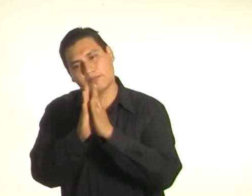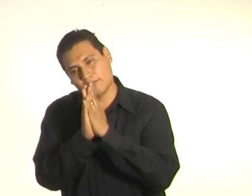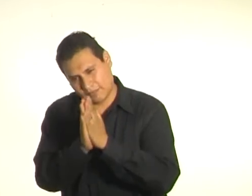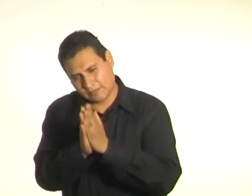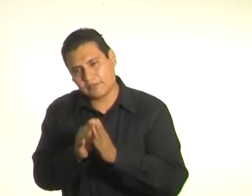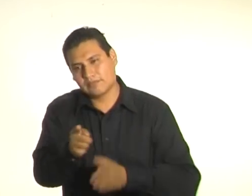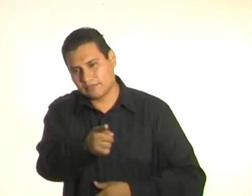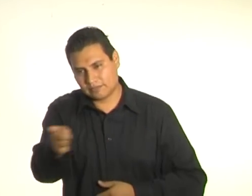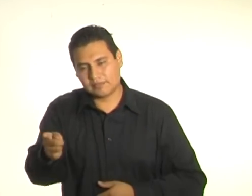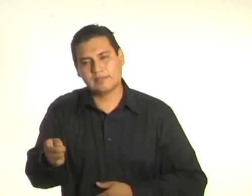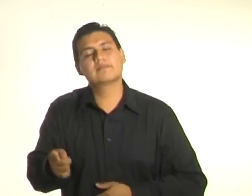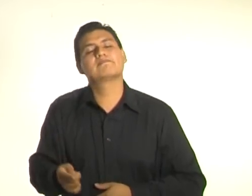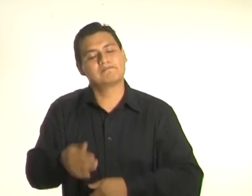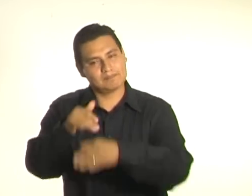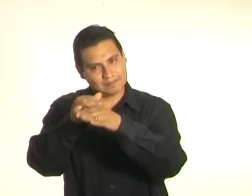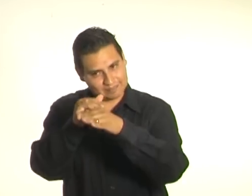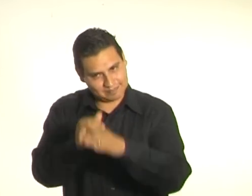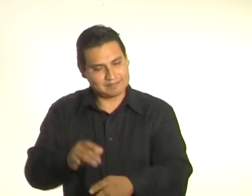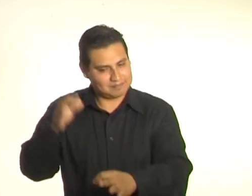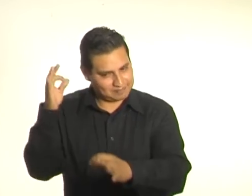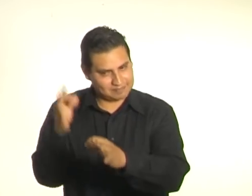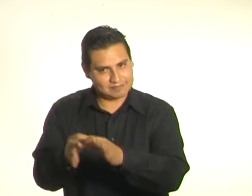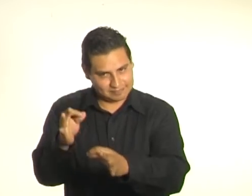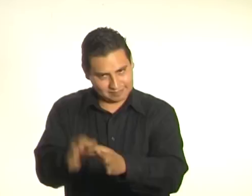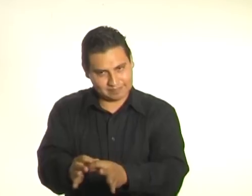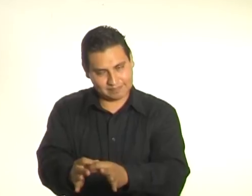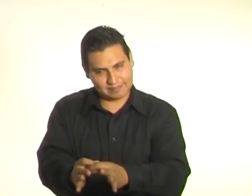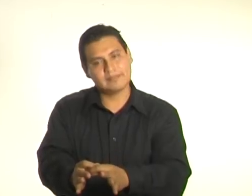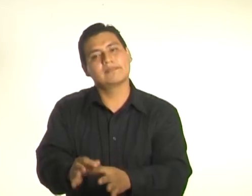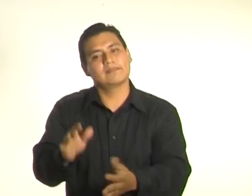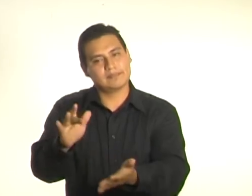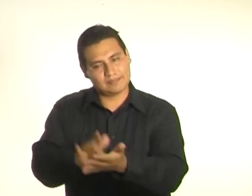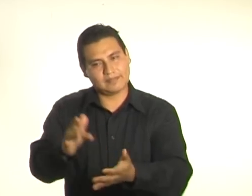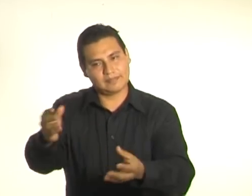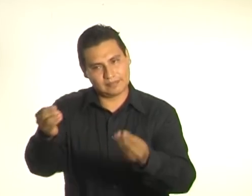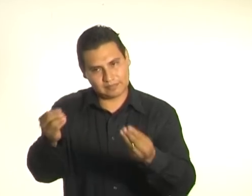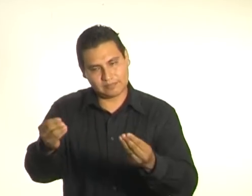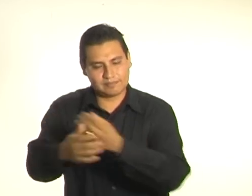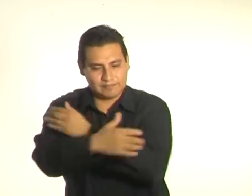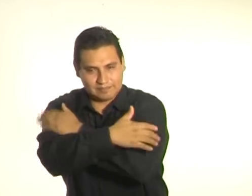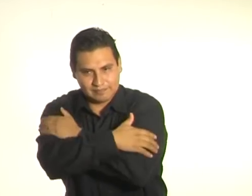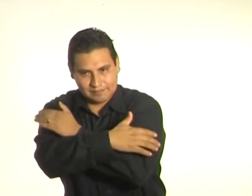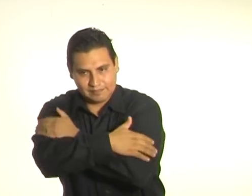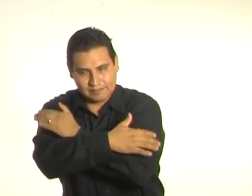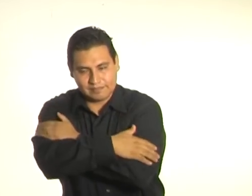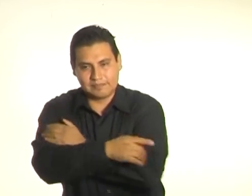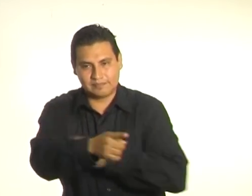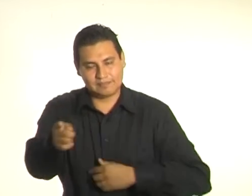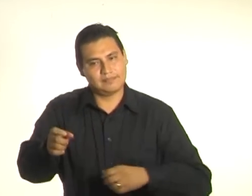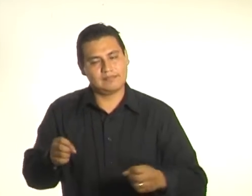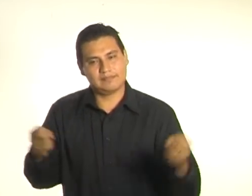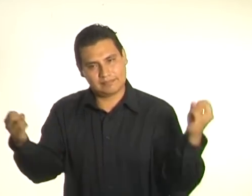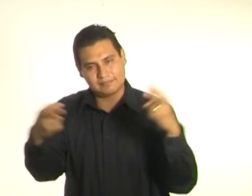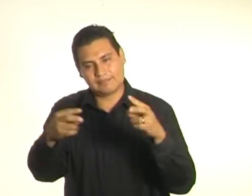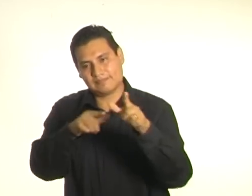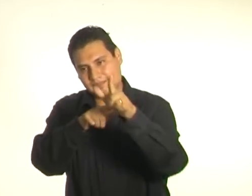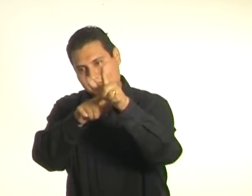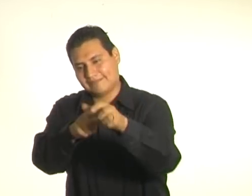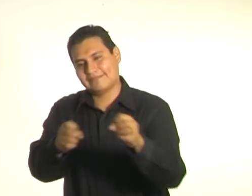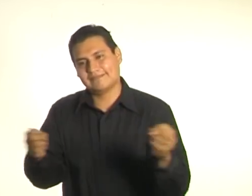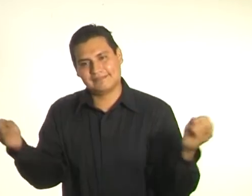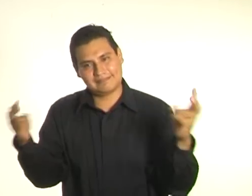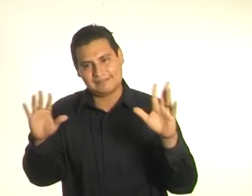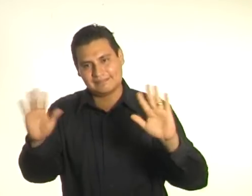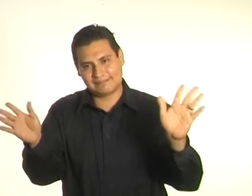y pues me dio mucho gusto estar con ustedes. Les mando un abrazo y espero verlos pronto. Hasta la próxima.